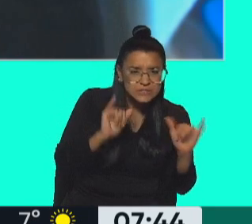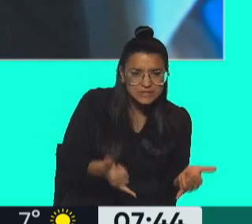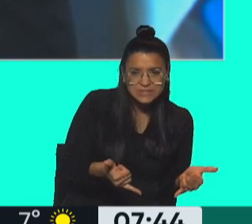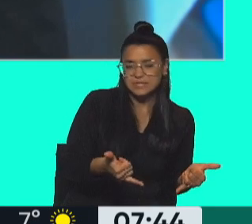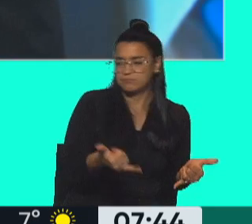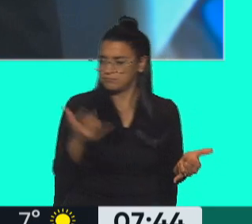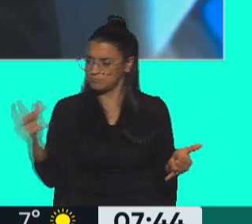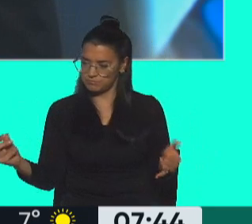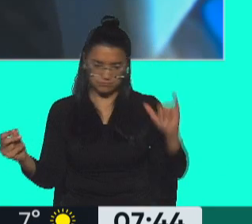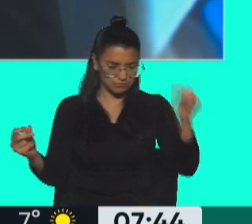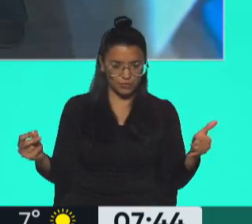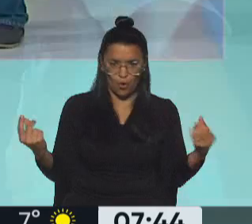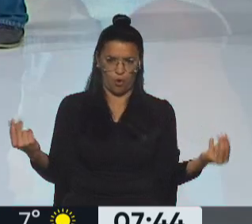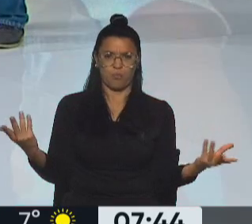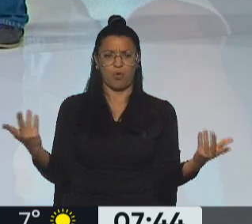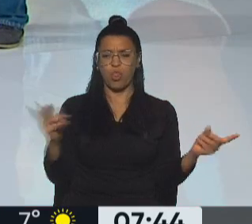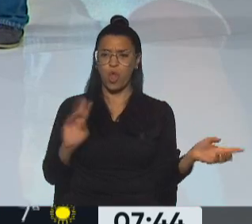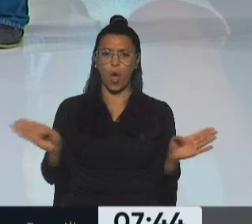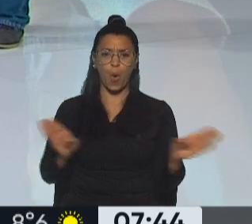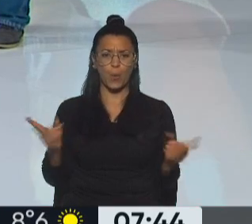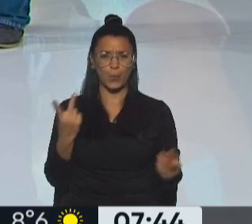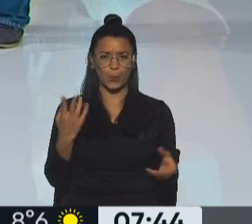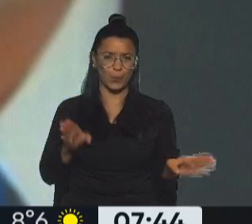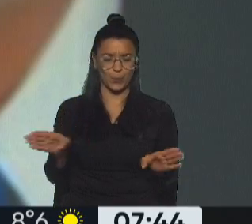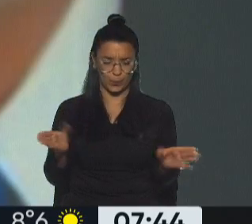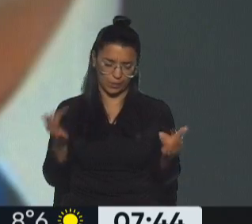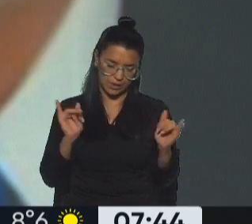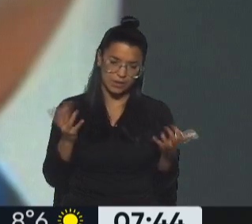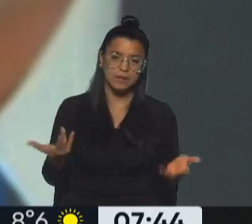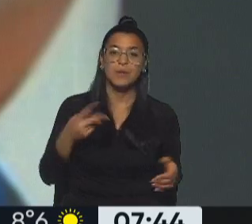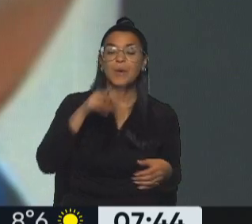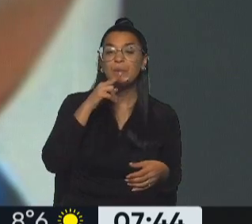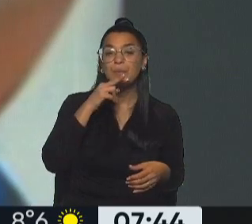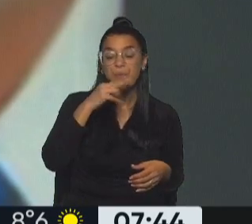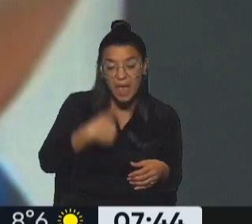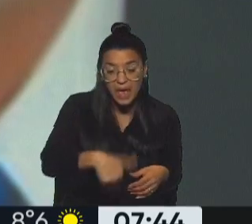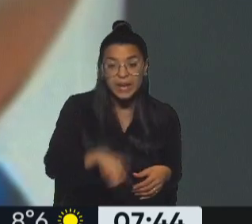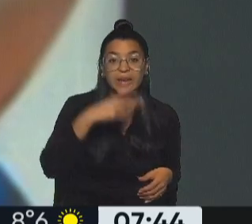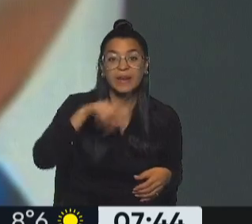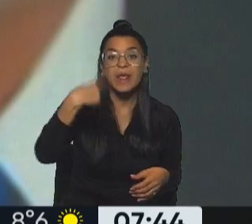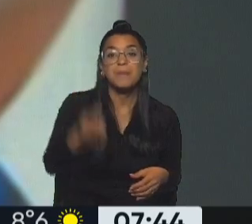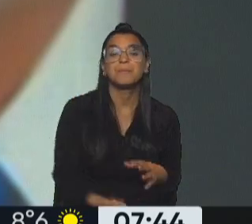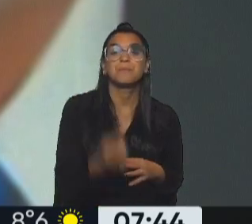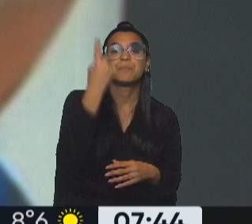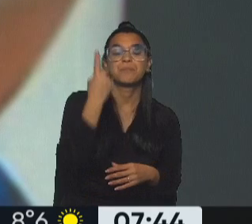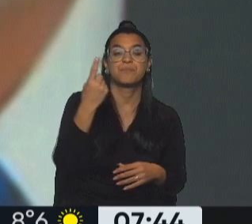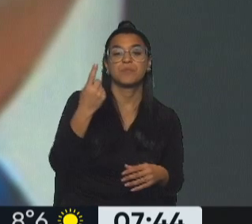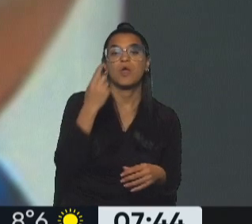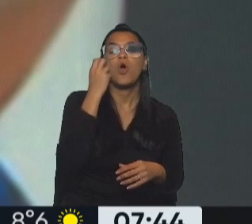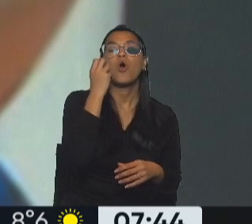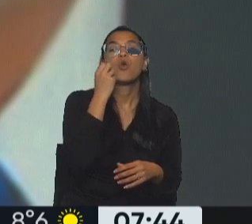Ahí también hay una doble vara. Eso te iba a preguntar. Y atención porque el viernes va a comenzar la primera de las dos